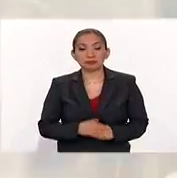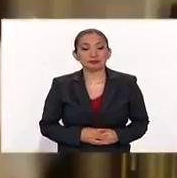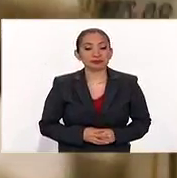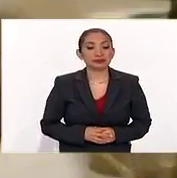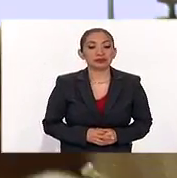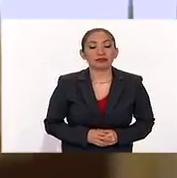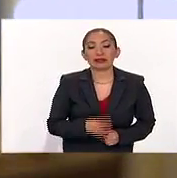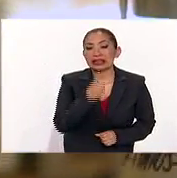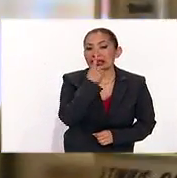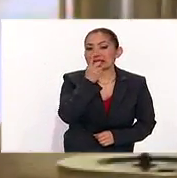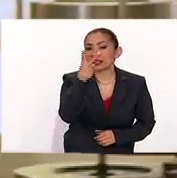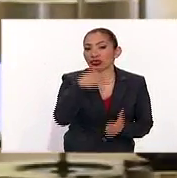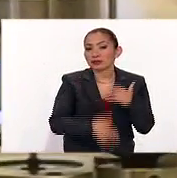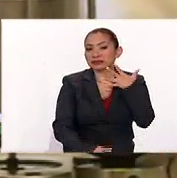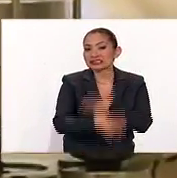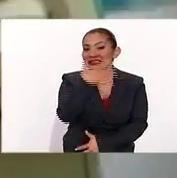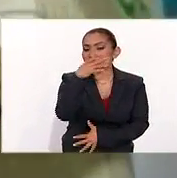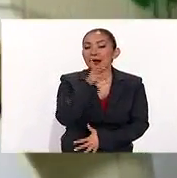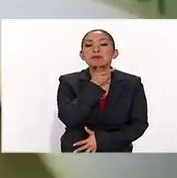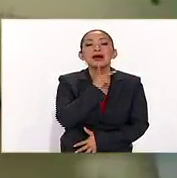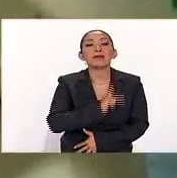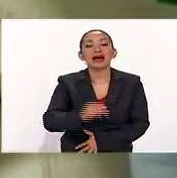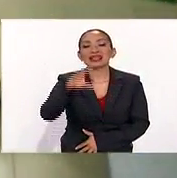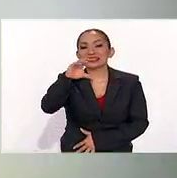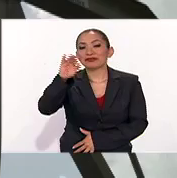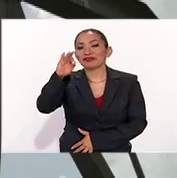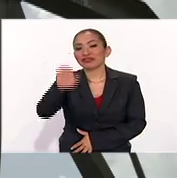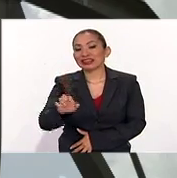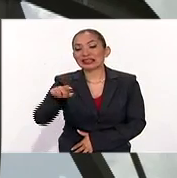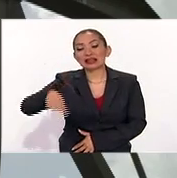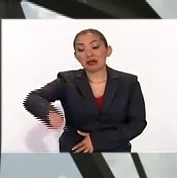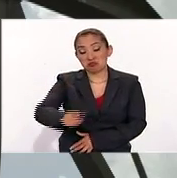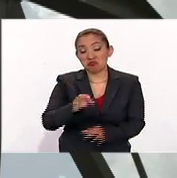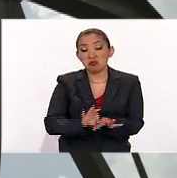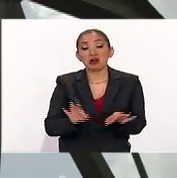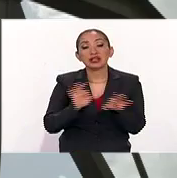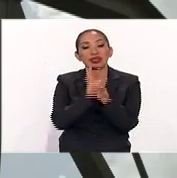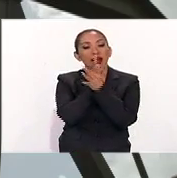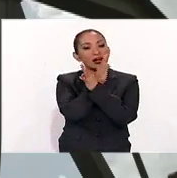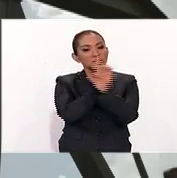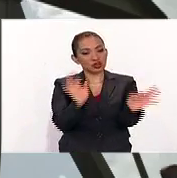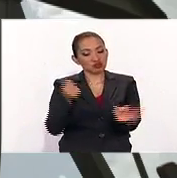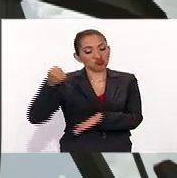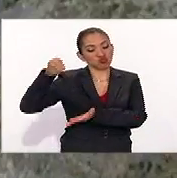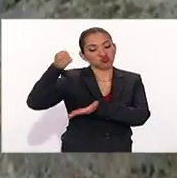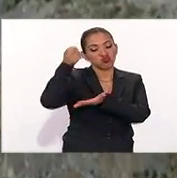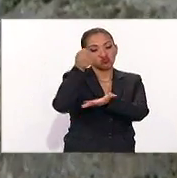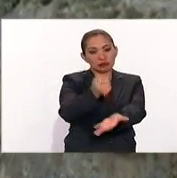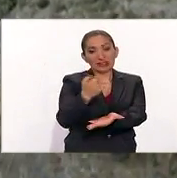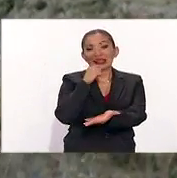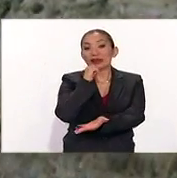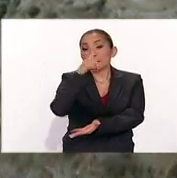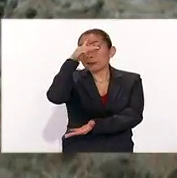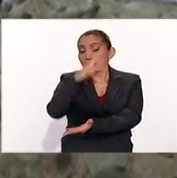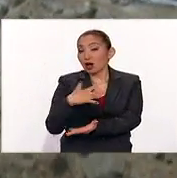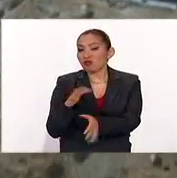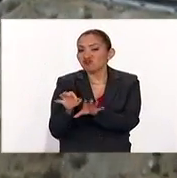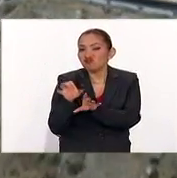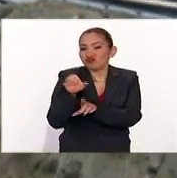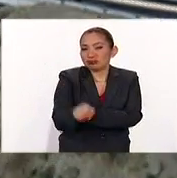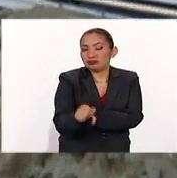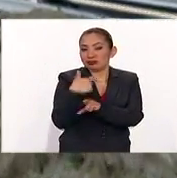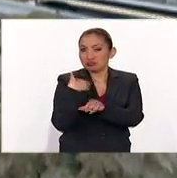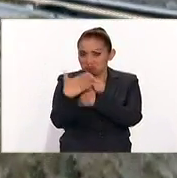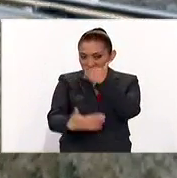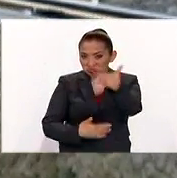Destacó que en 2015 Pemex y la CFE hicieron importantes anuncios de inversión. Además, México alcanzó logros